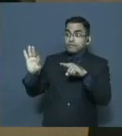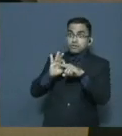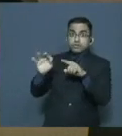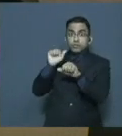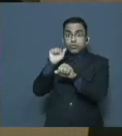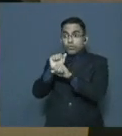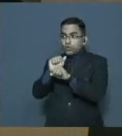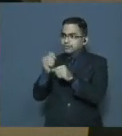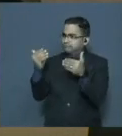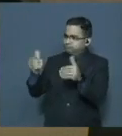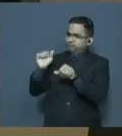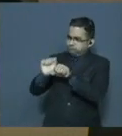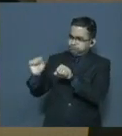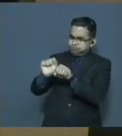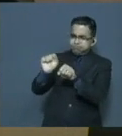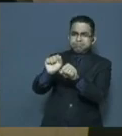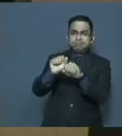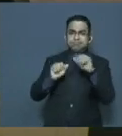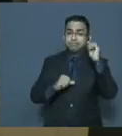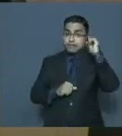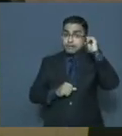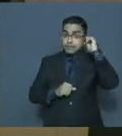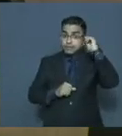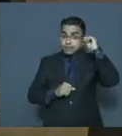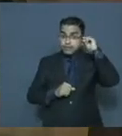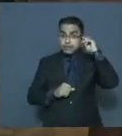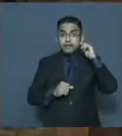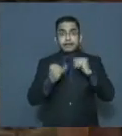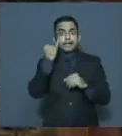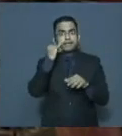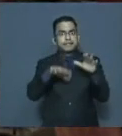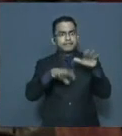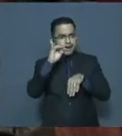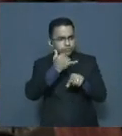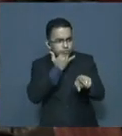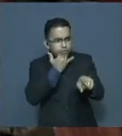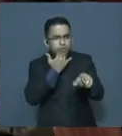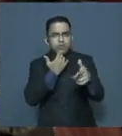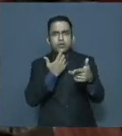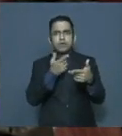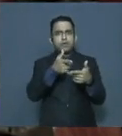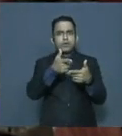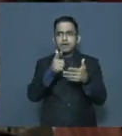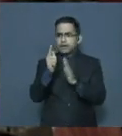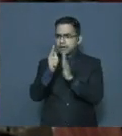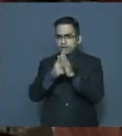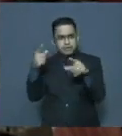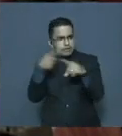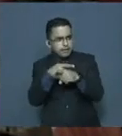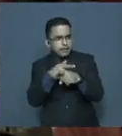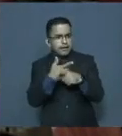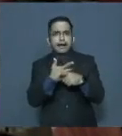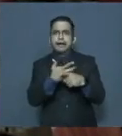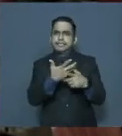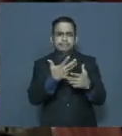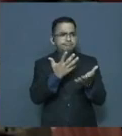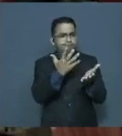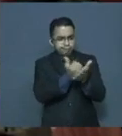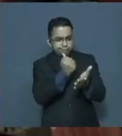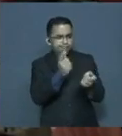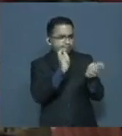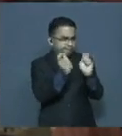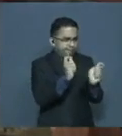eficiente gestionarlo, que prevea fallos de calidad y ajustados al derecho con oportunidad, que